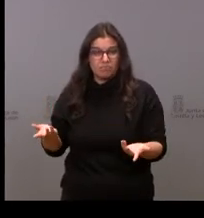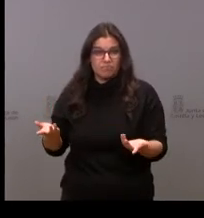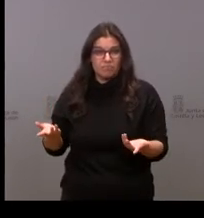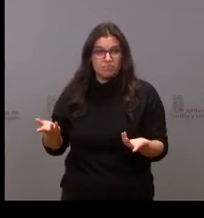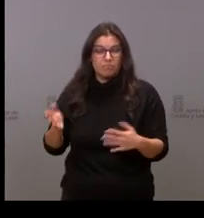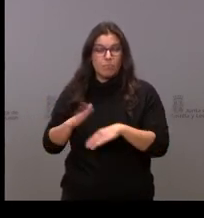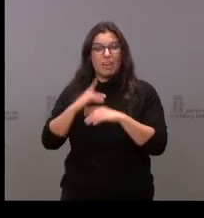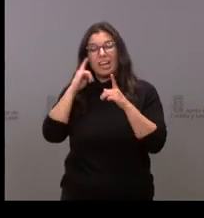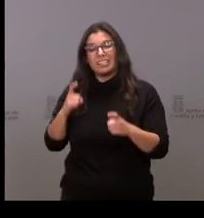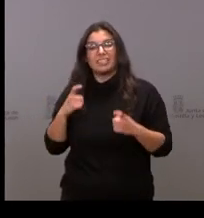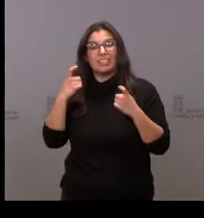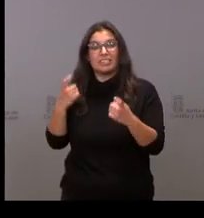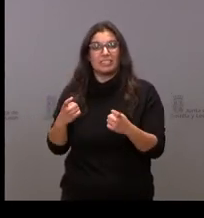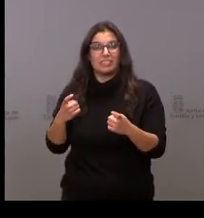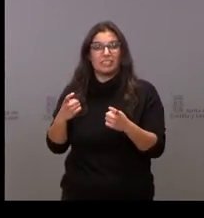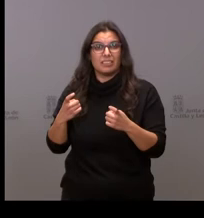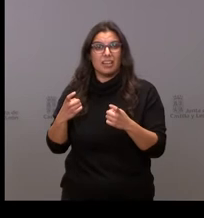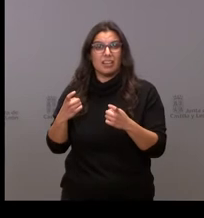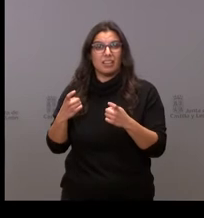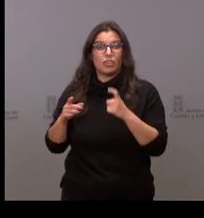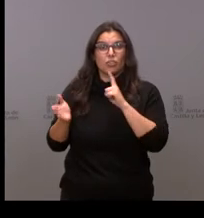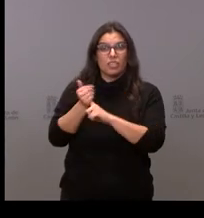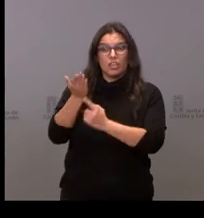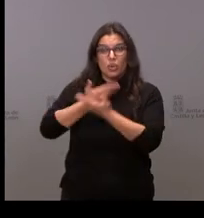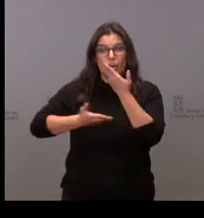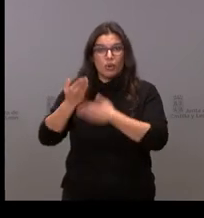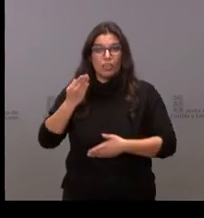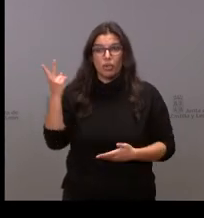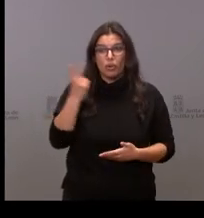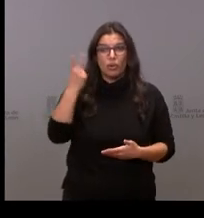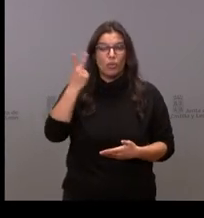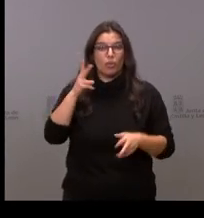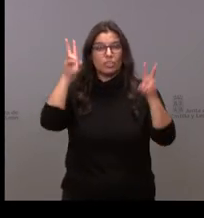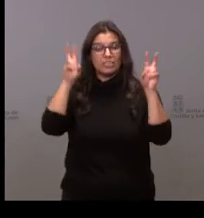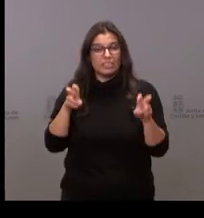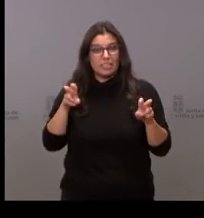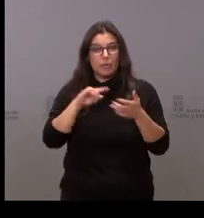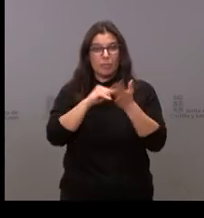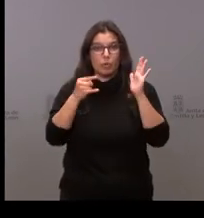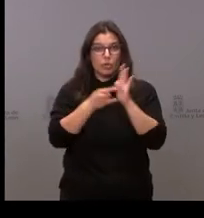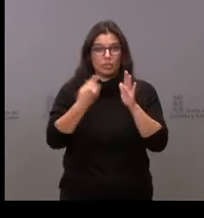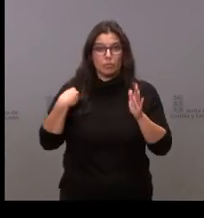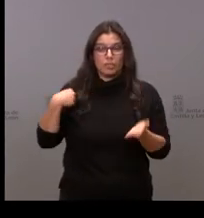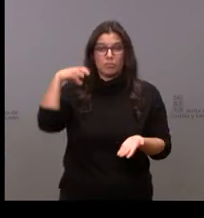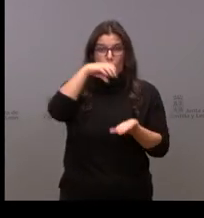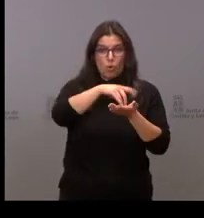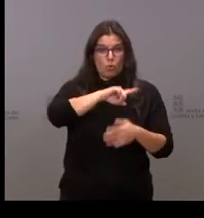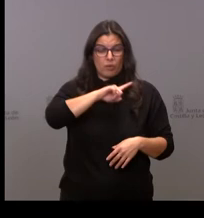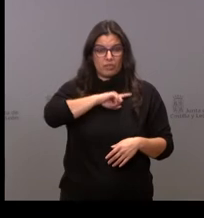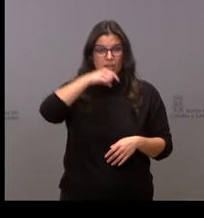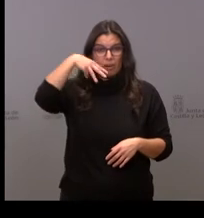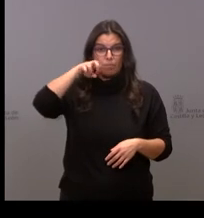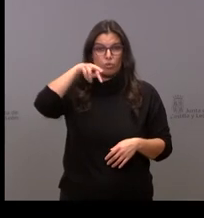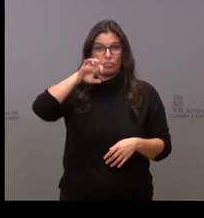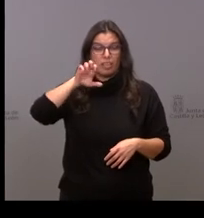tratar de encontrar una colaboración de la junta con el gobierno respecto al proyecto este de Montalarreina le